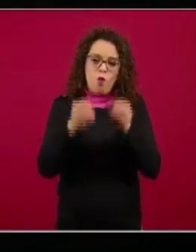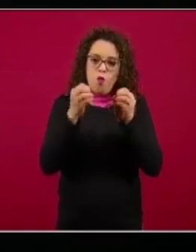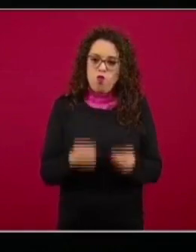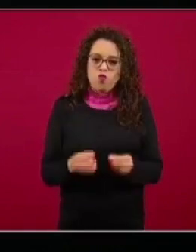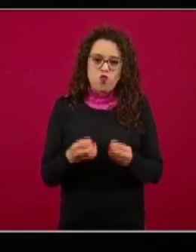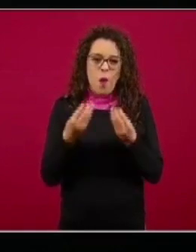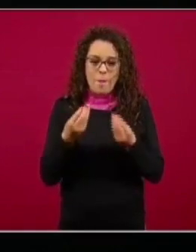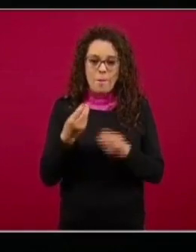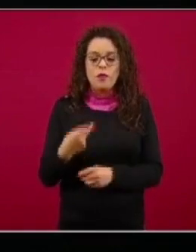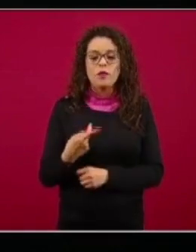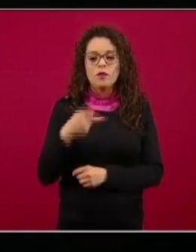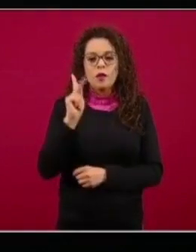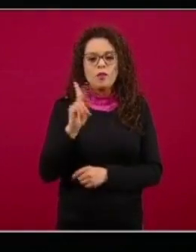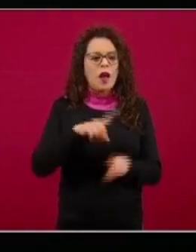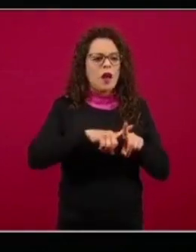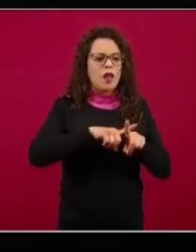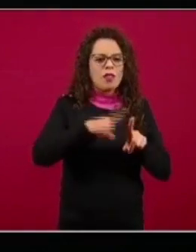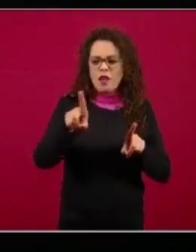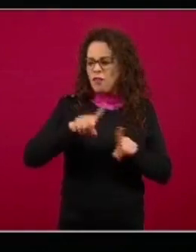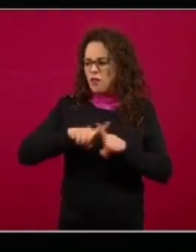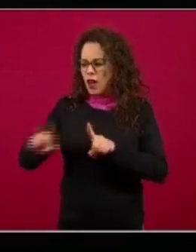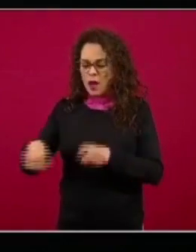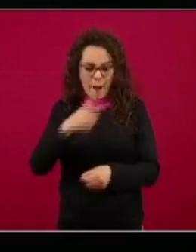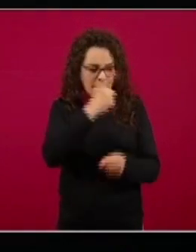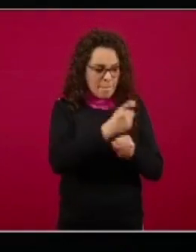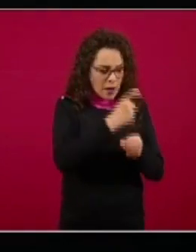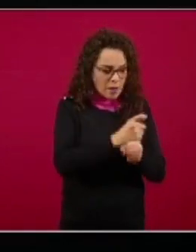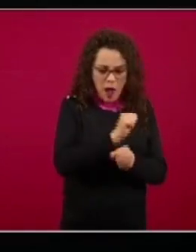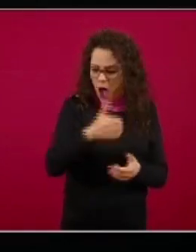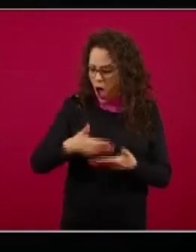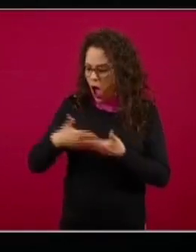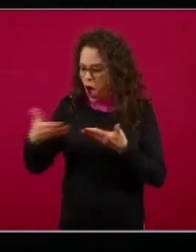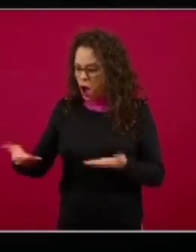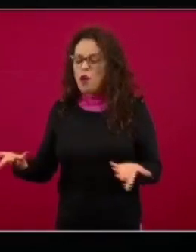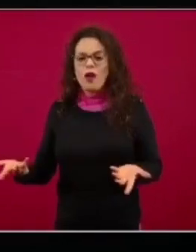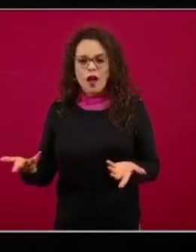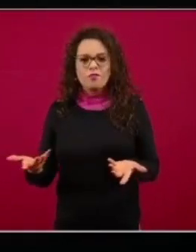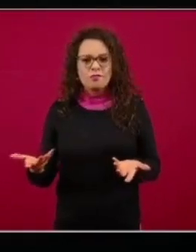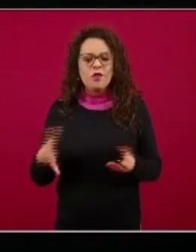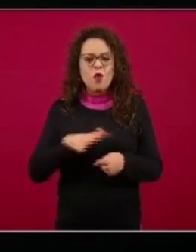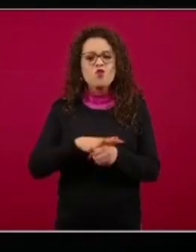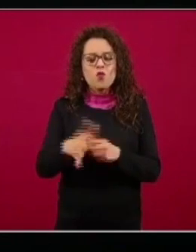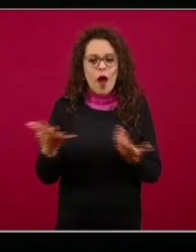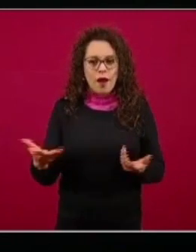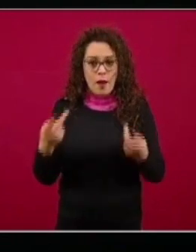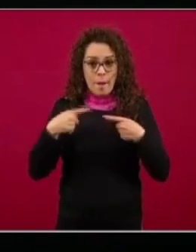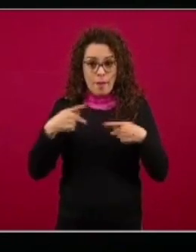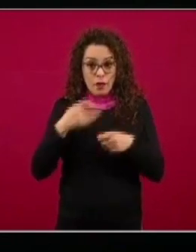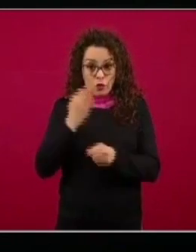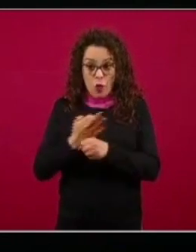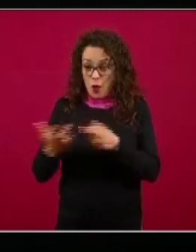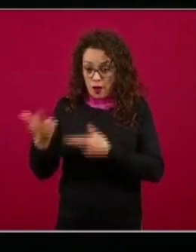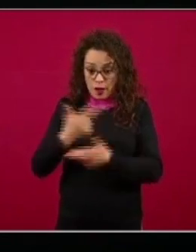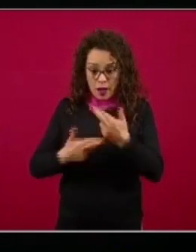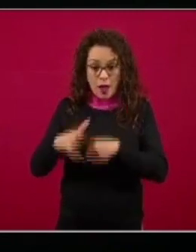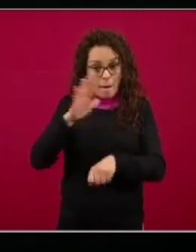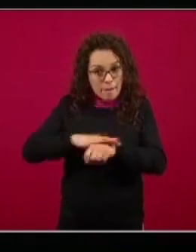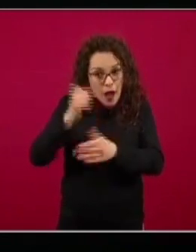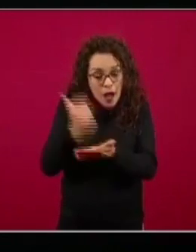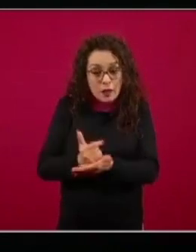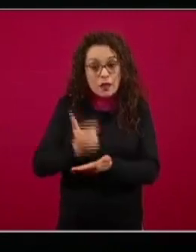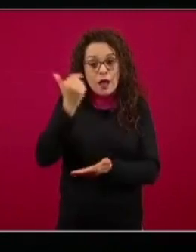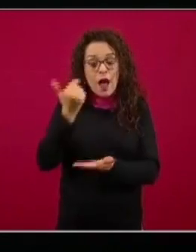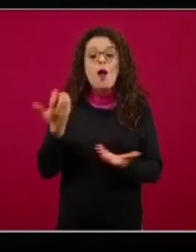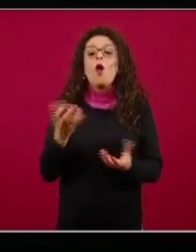cuál es la diferencia de la primera hora a esta cómo están llegando los pacientes están llegando mucho más graves comentaba usted pero